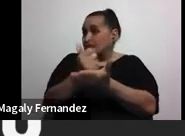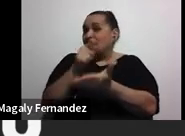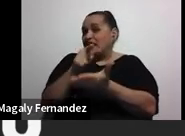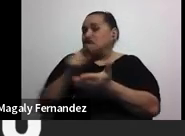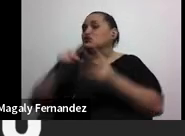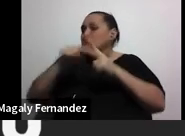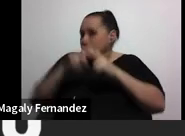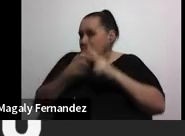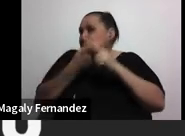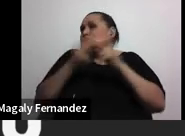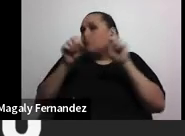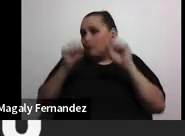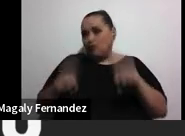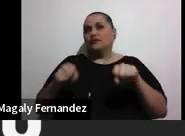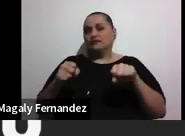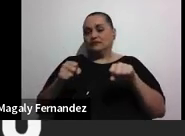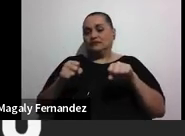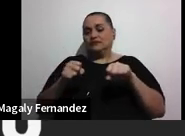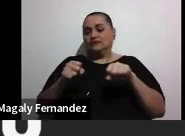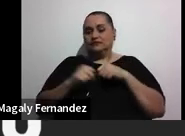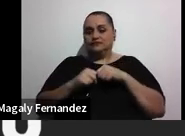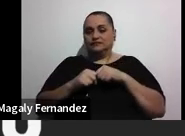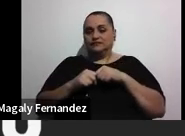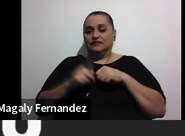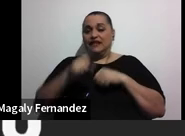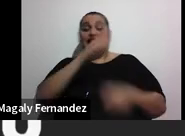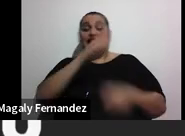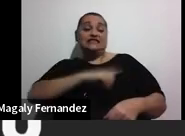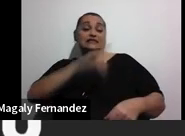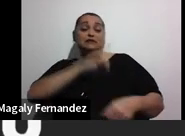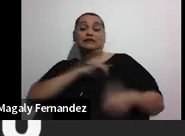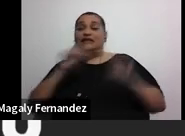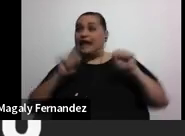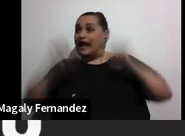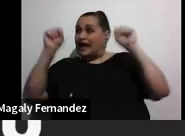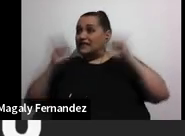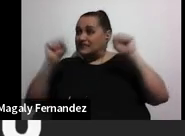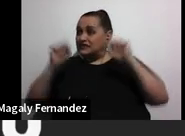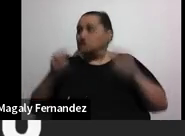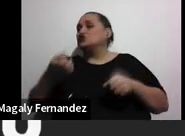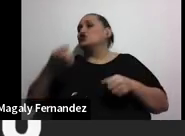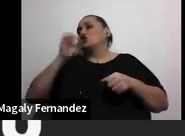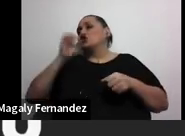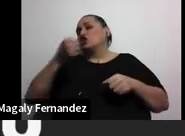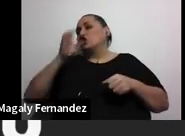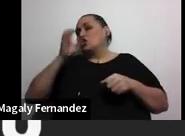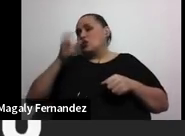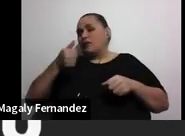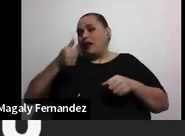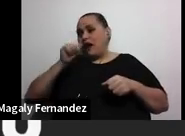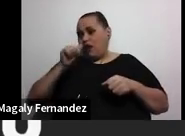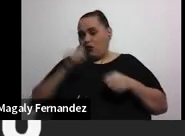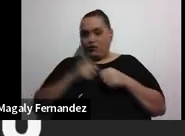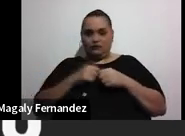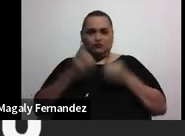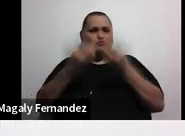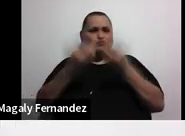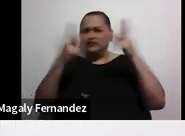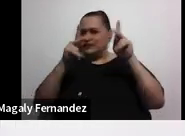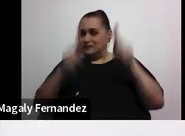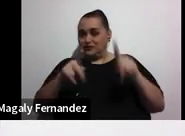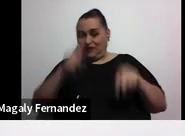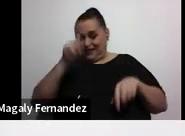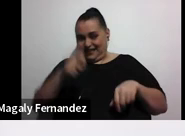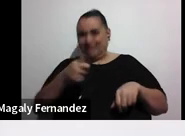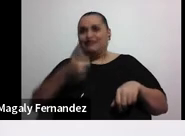iniciar y ok disciplinar mis ejercicios y toma de agua perfecto vamos entonces y mucha gente aquí tiene que tomar agua al parecer